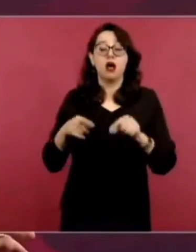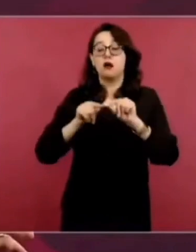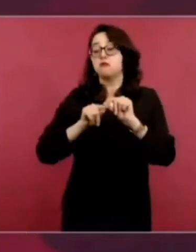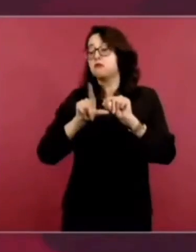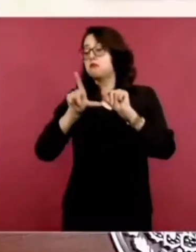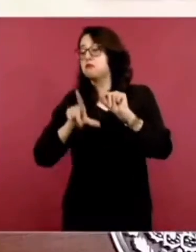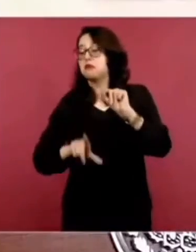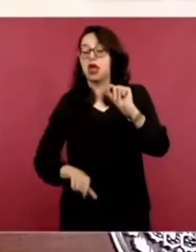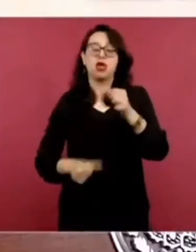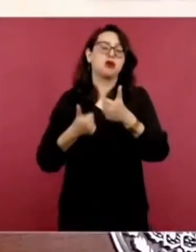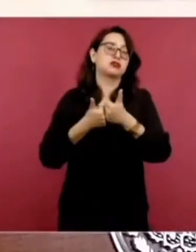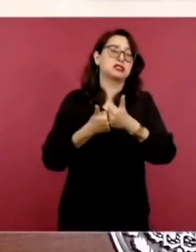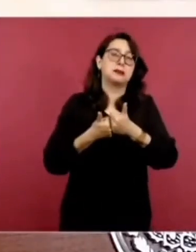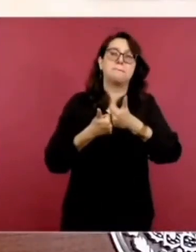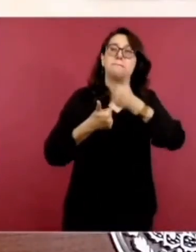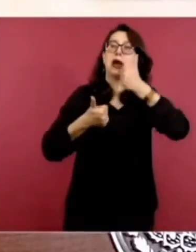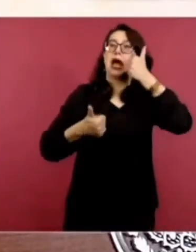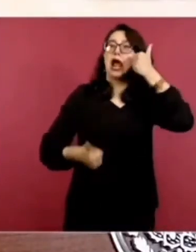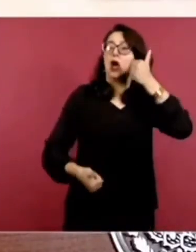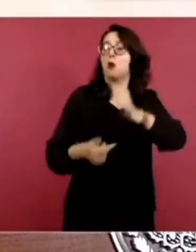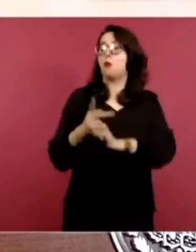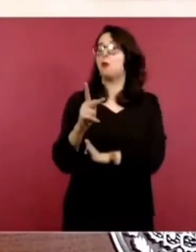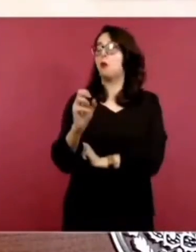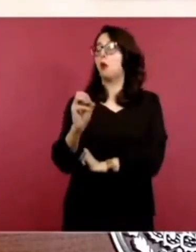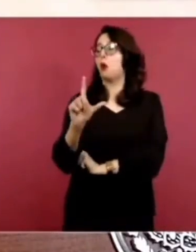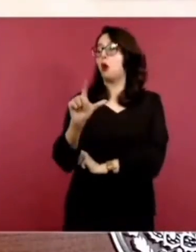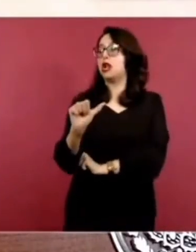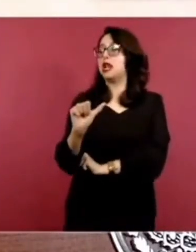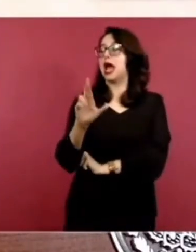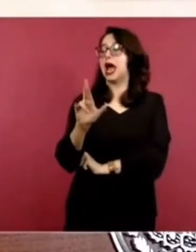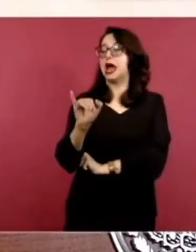No. Es arriba.